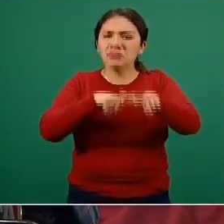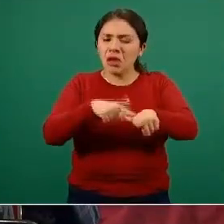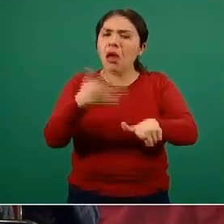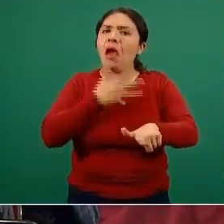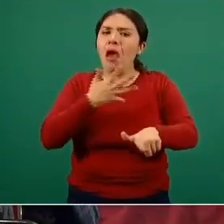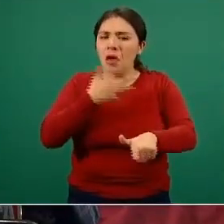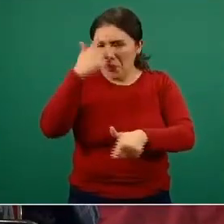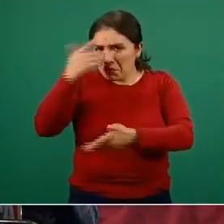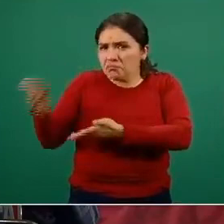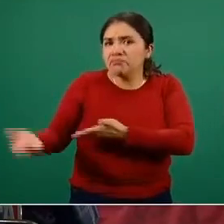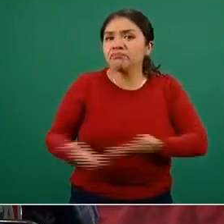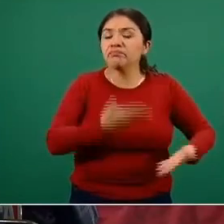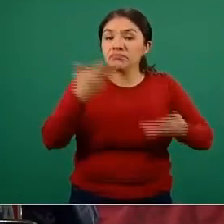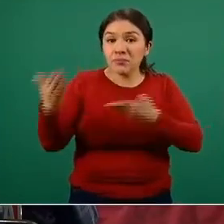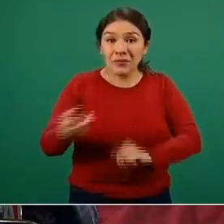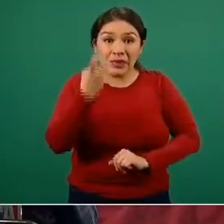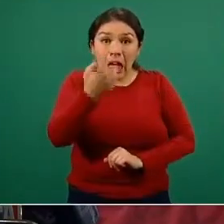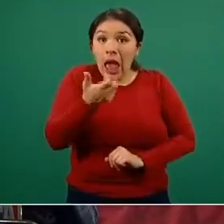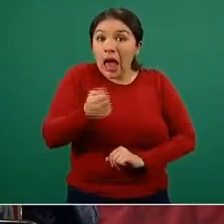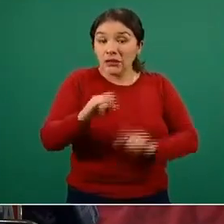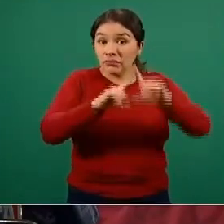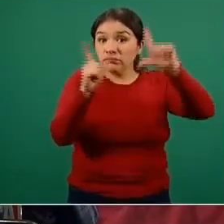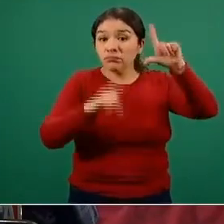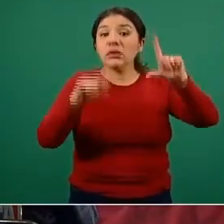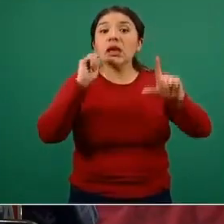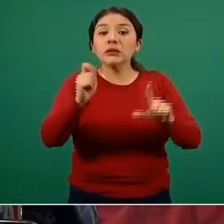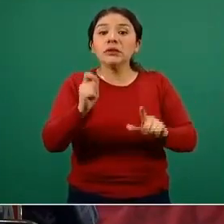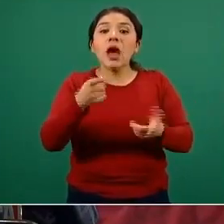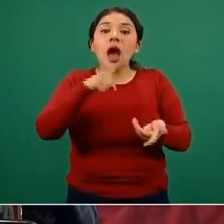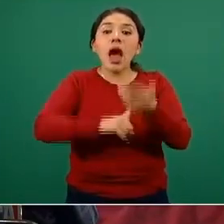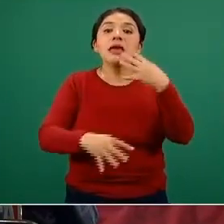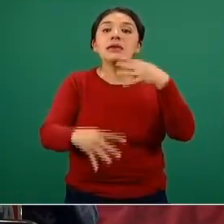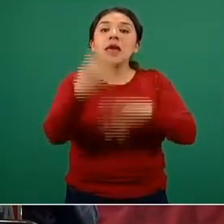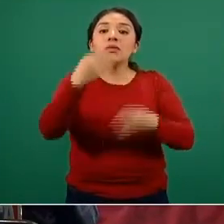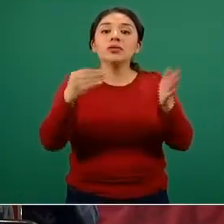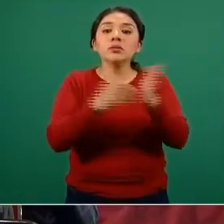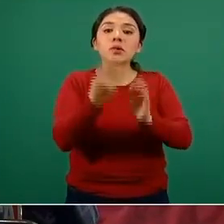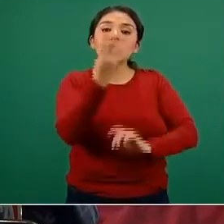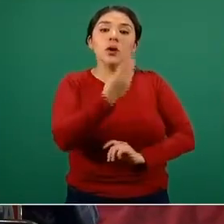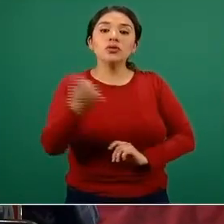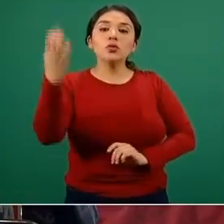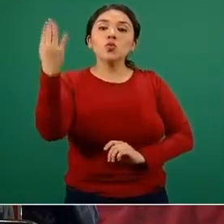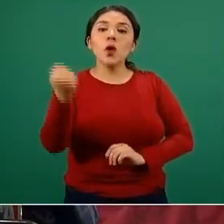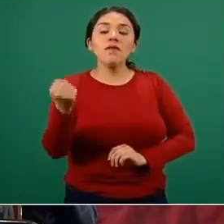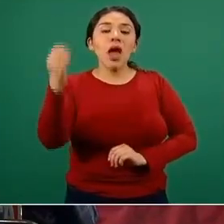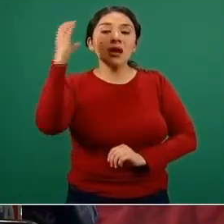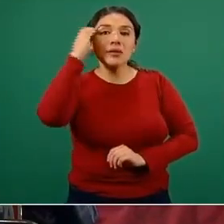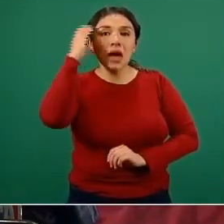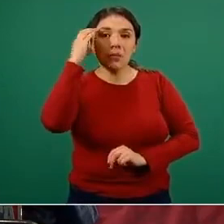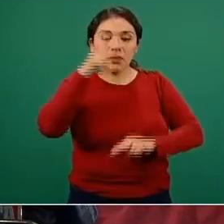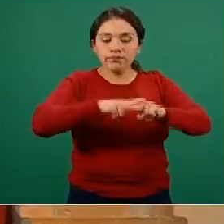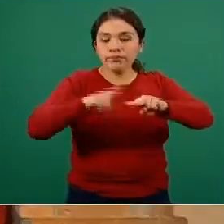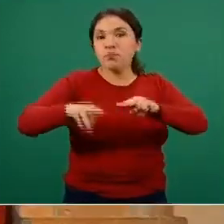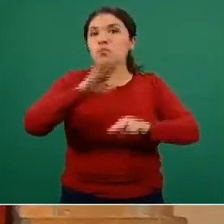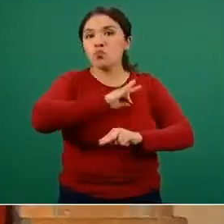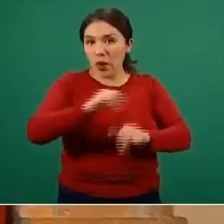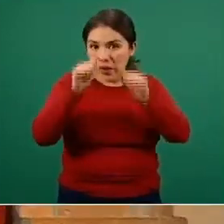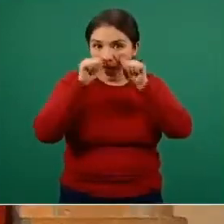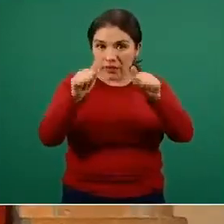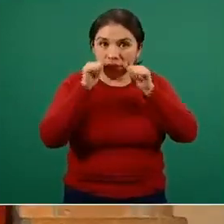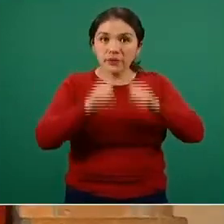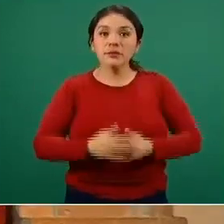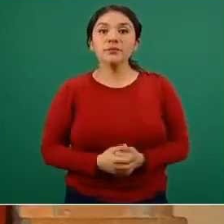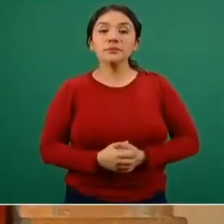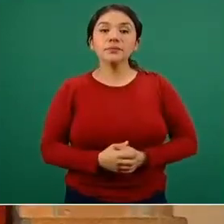recibir pacientes. Y esto, a nivel nacional, representa 14 mil 409 camas generales disponibles. Si vemos la